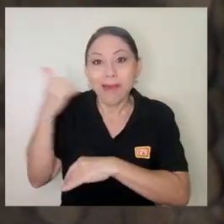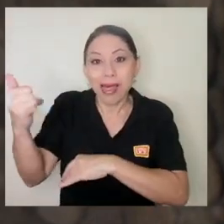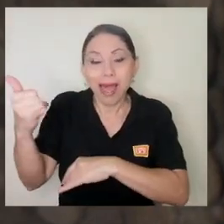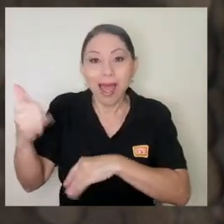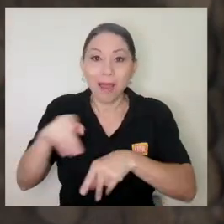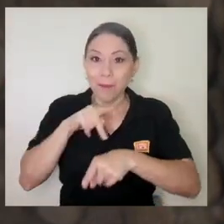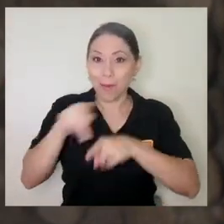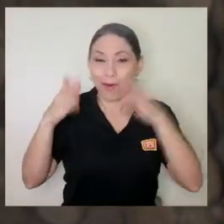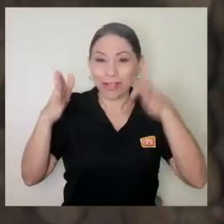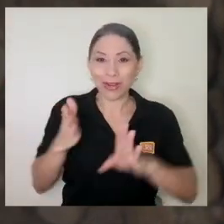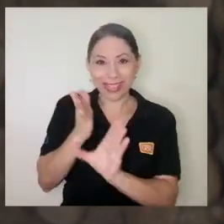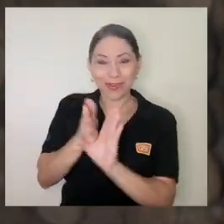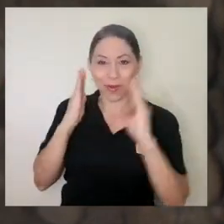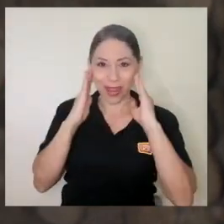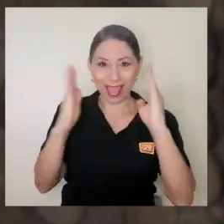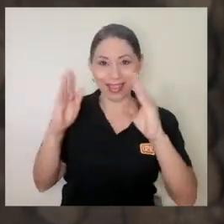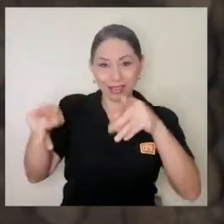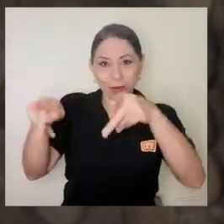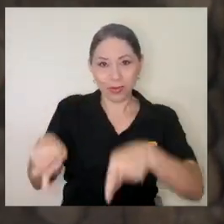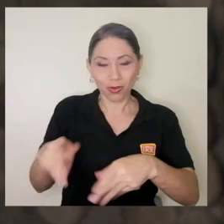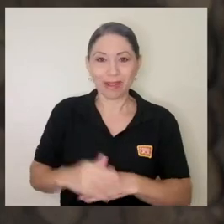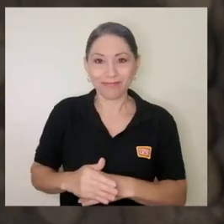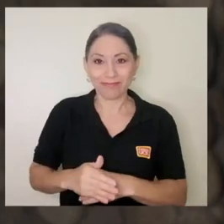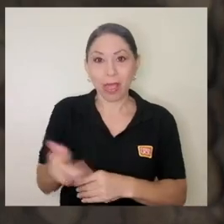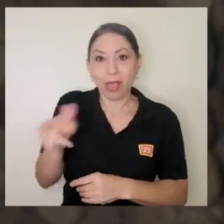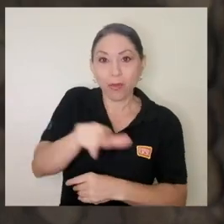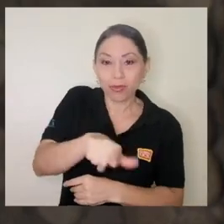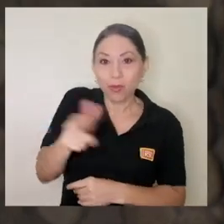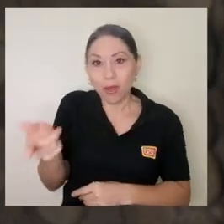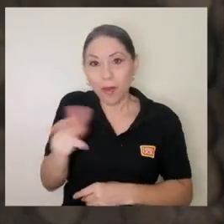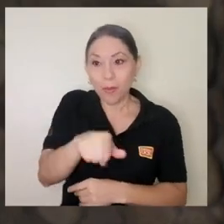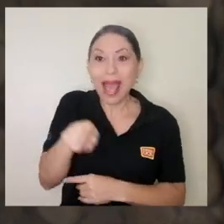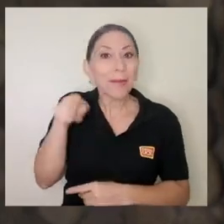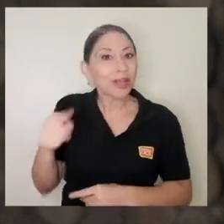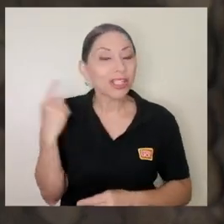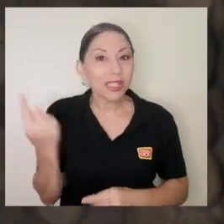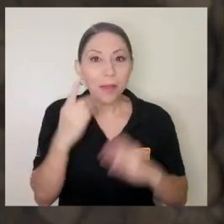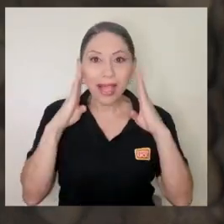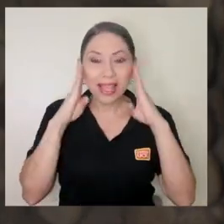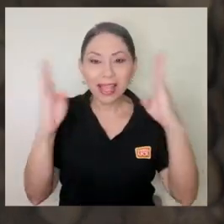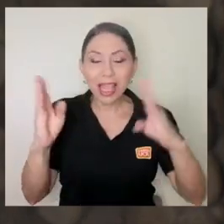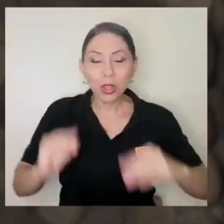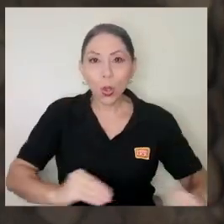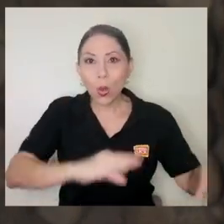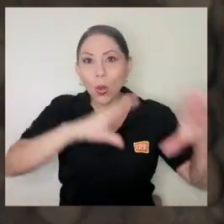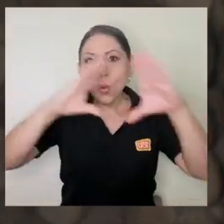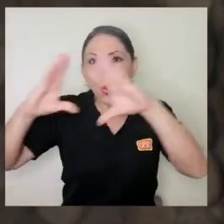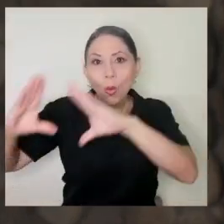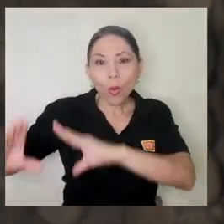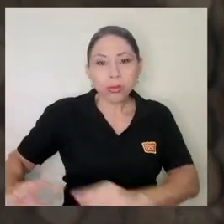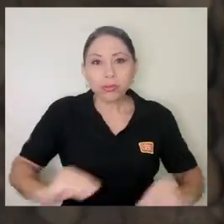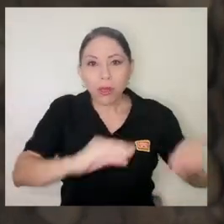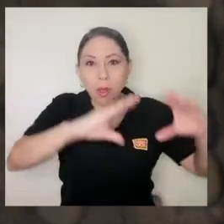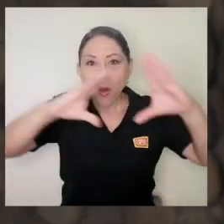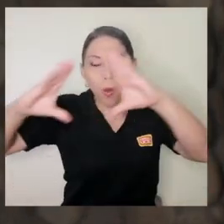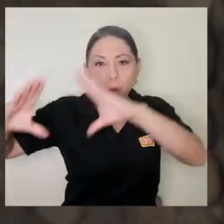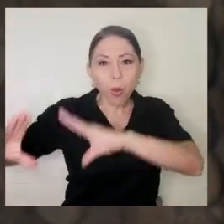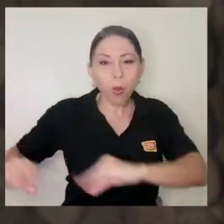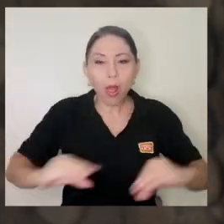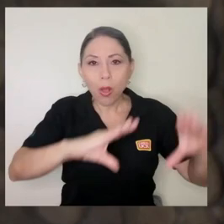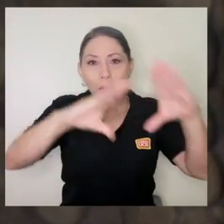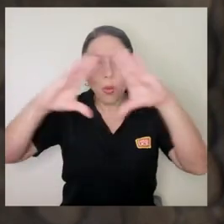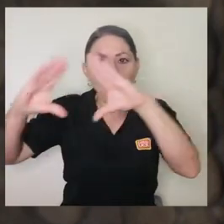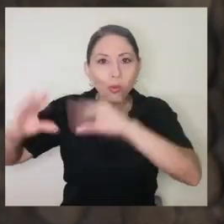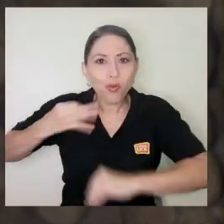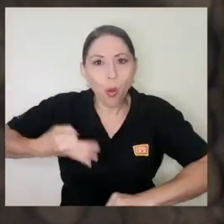o una profesional en psicología que está teniendo 24-7 y van a ayudarle a la persona primero a entender